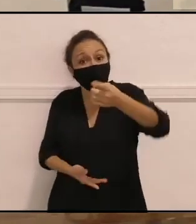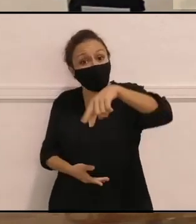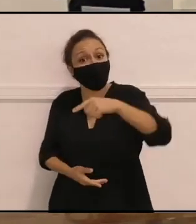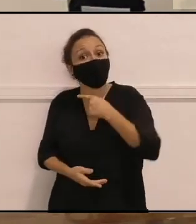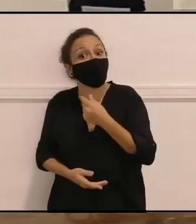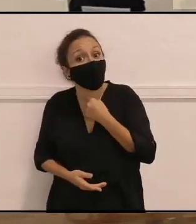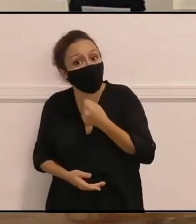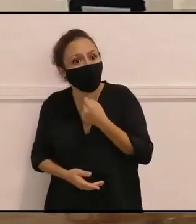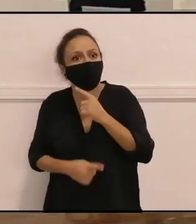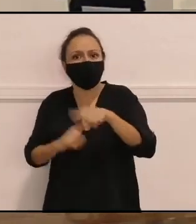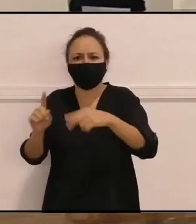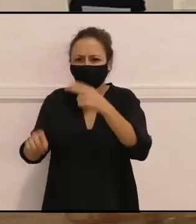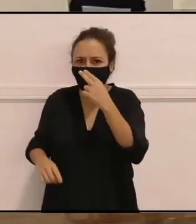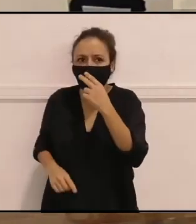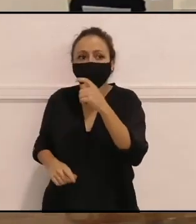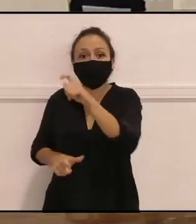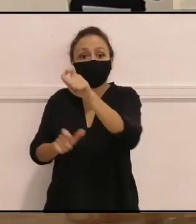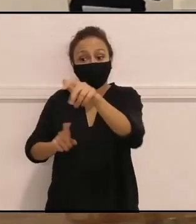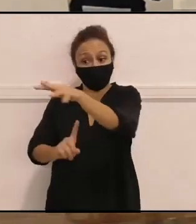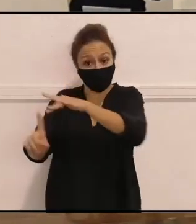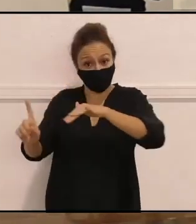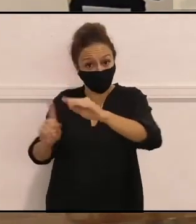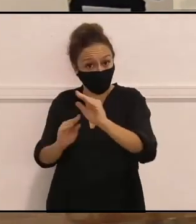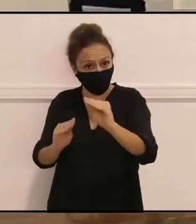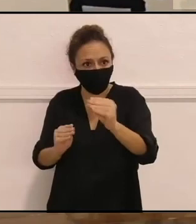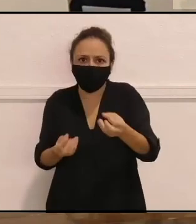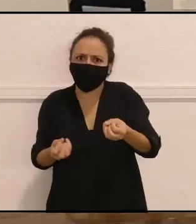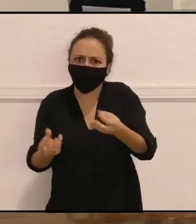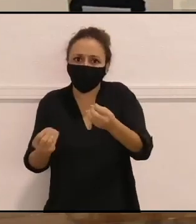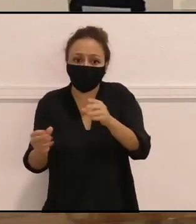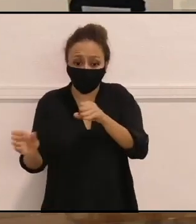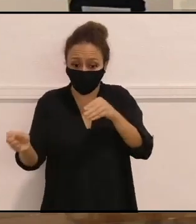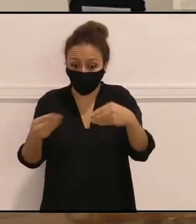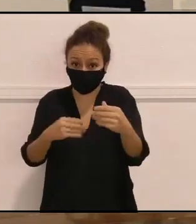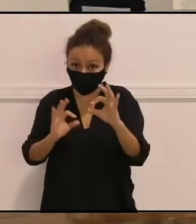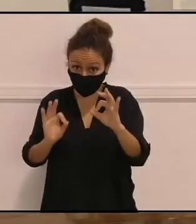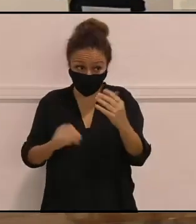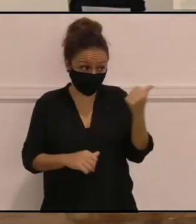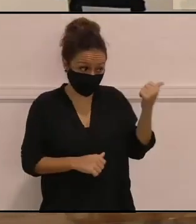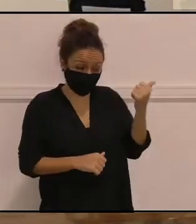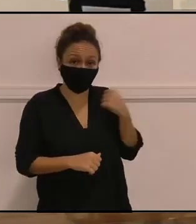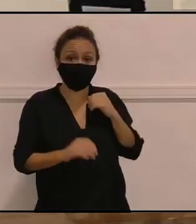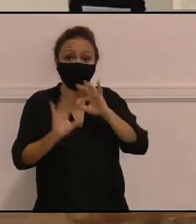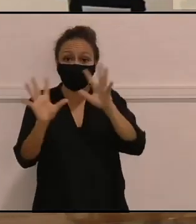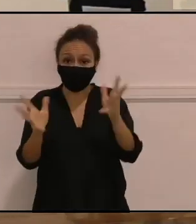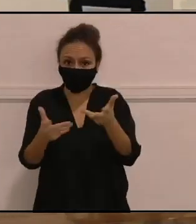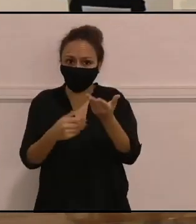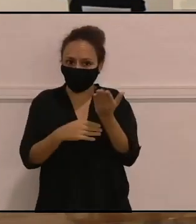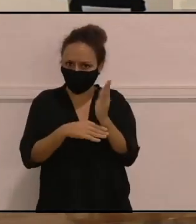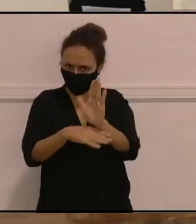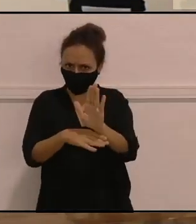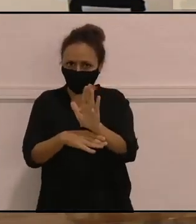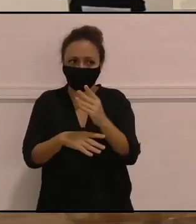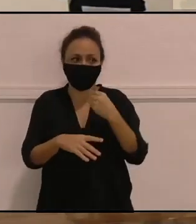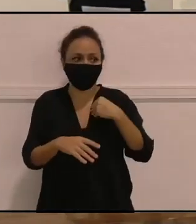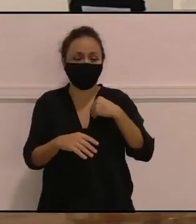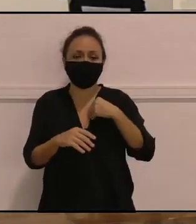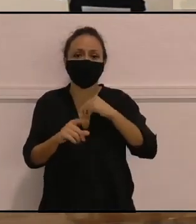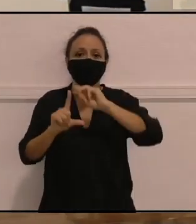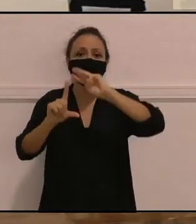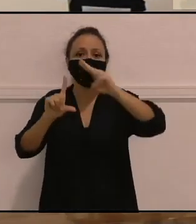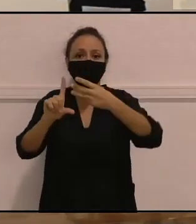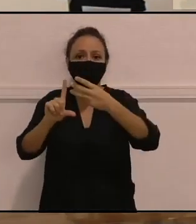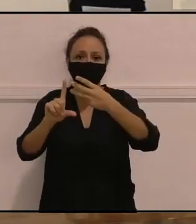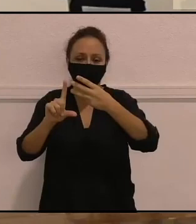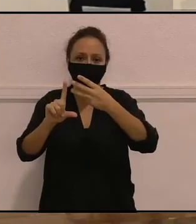le comenten a la gente de su entorno que estos materiales van a estar disponibles en internet en la página sumandoigualdad